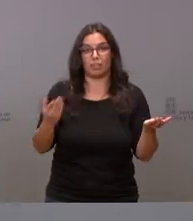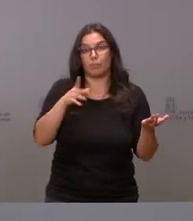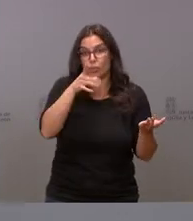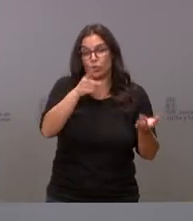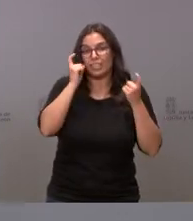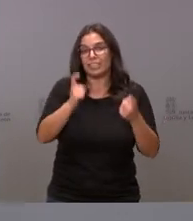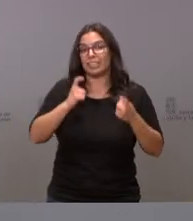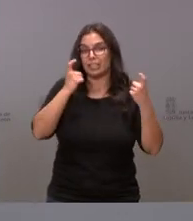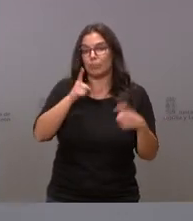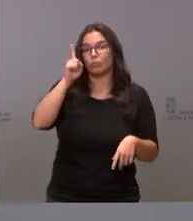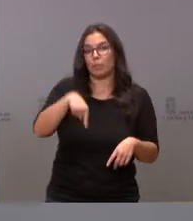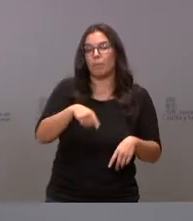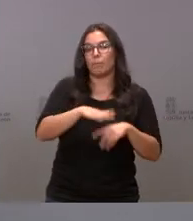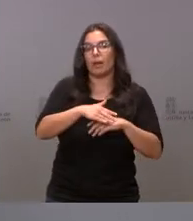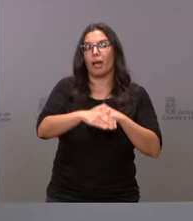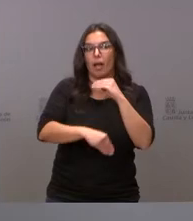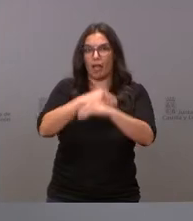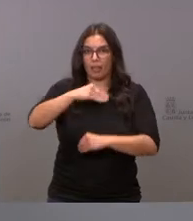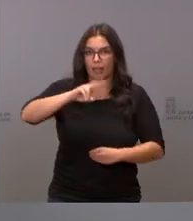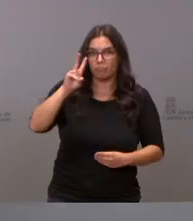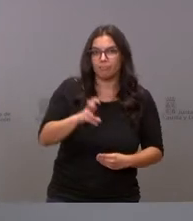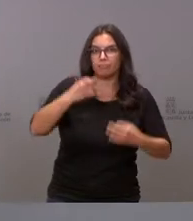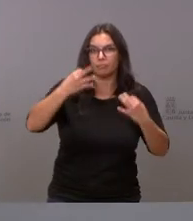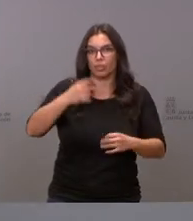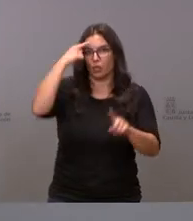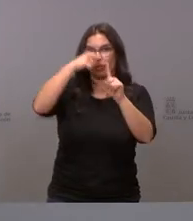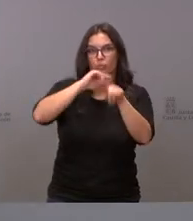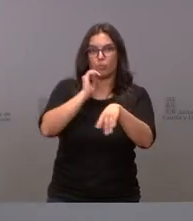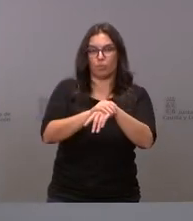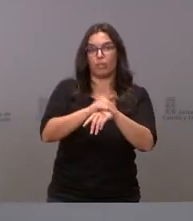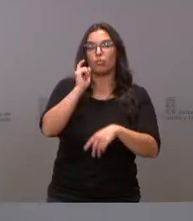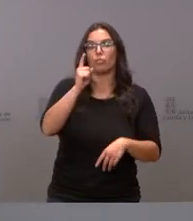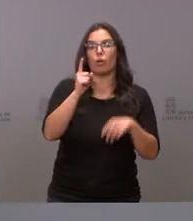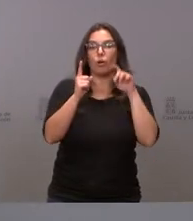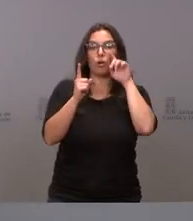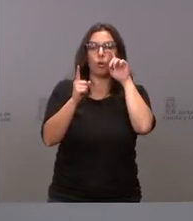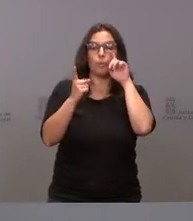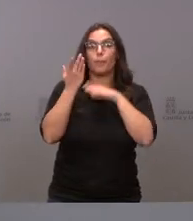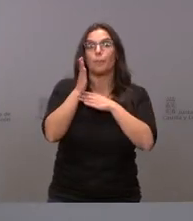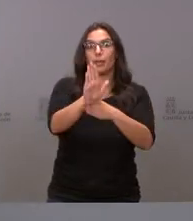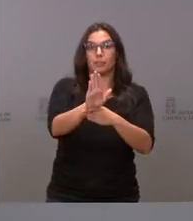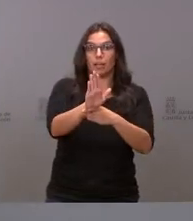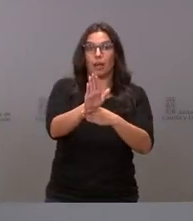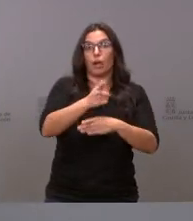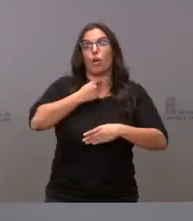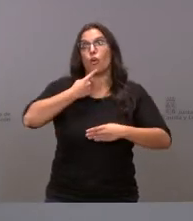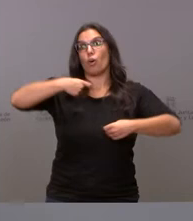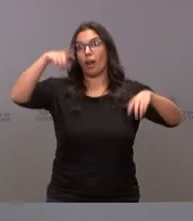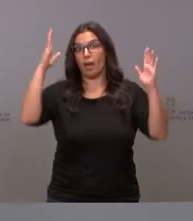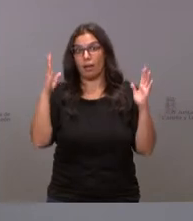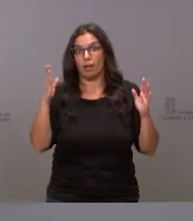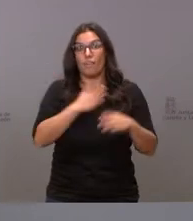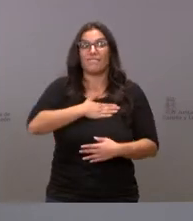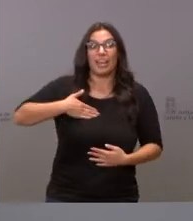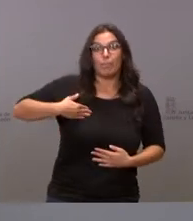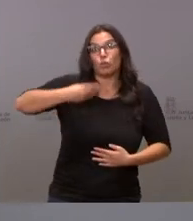también para hacer efectivo el cumplimiento de este objetivo no se trata solo del planteamiento de lo que nos gustaría que fuera o lo que creemos